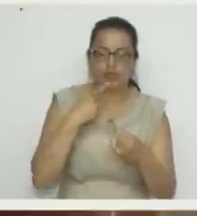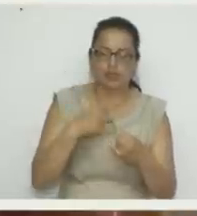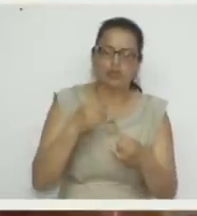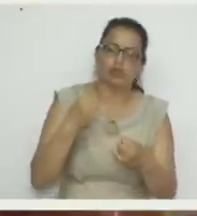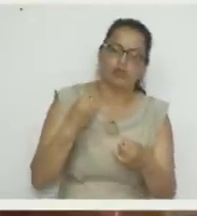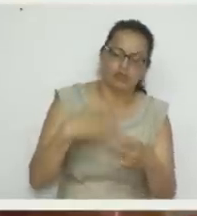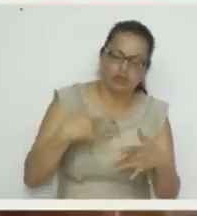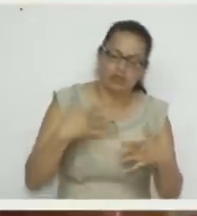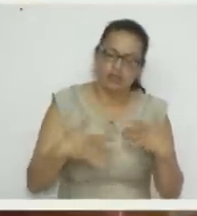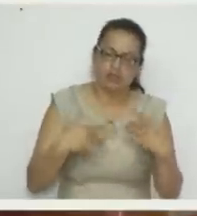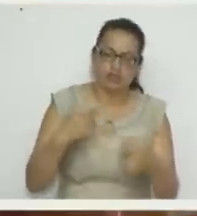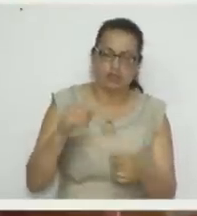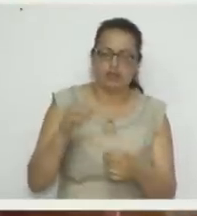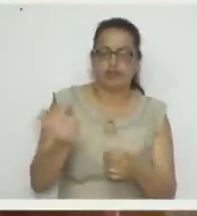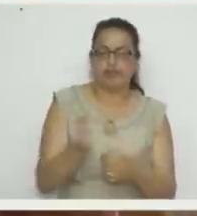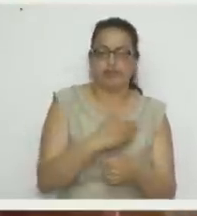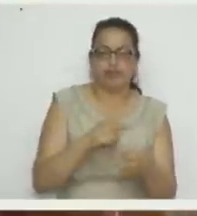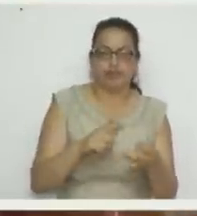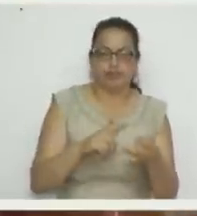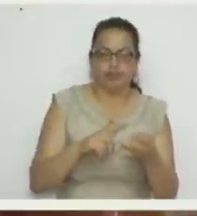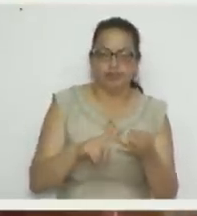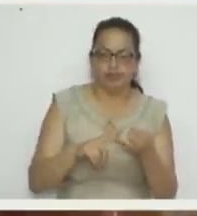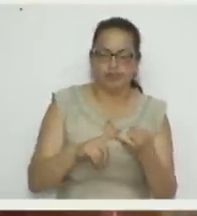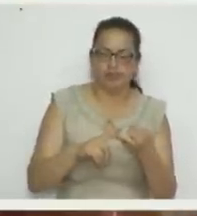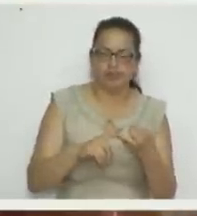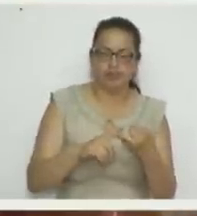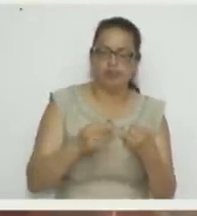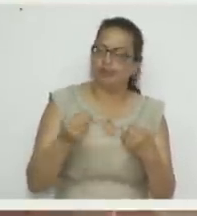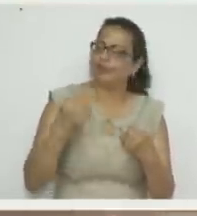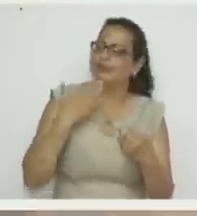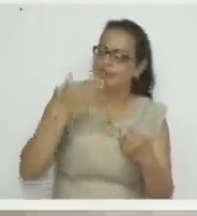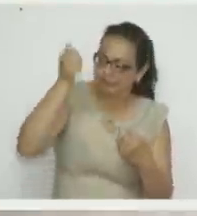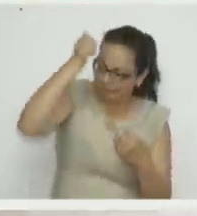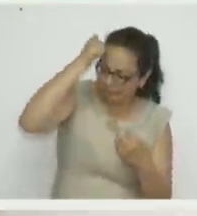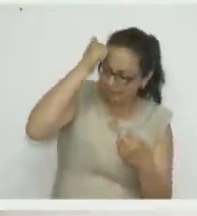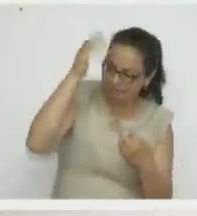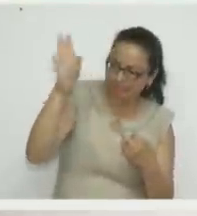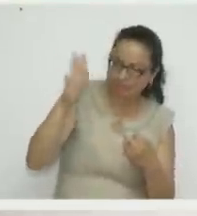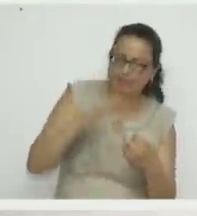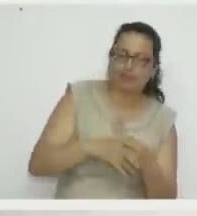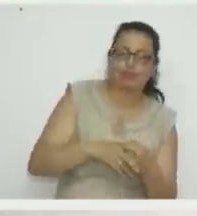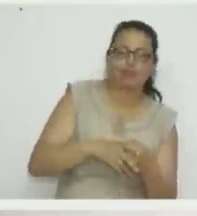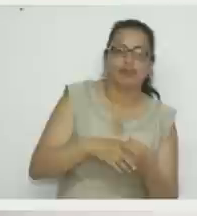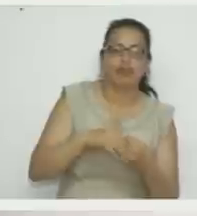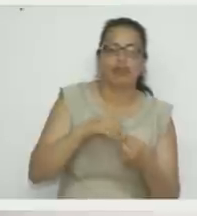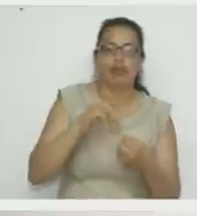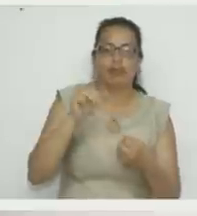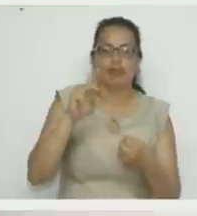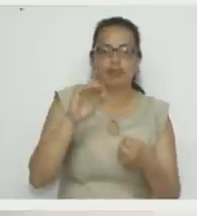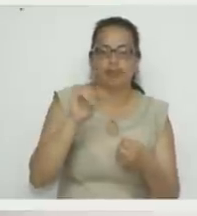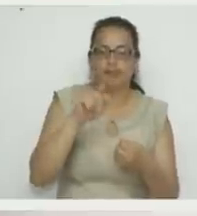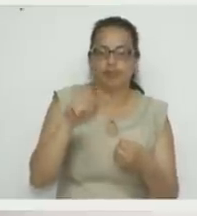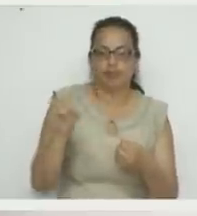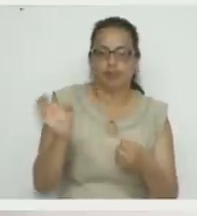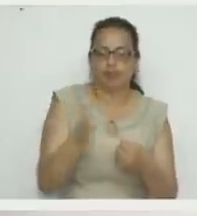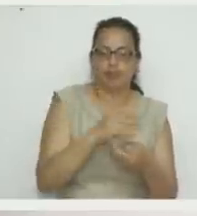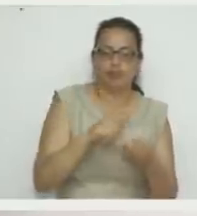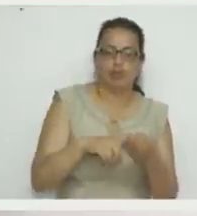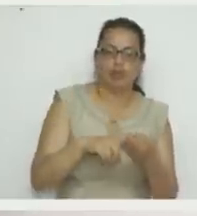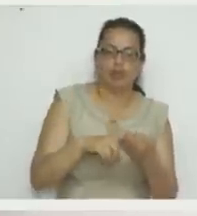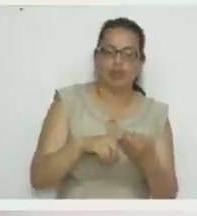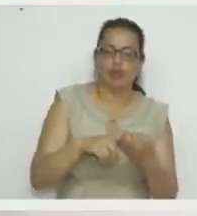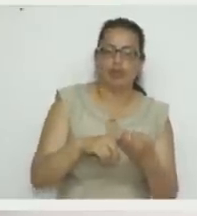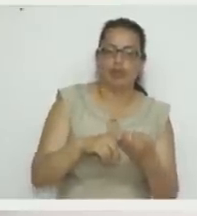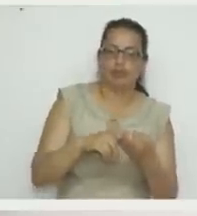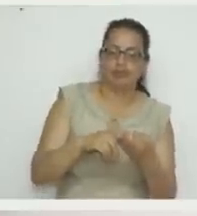proyecto, señora Lina. Muchas gracias. Marisol Aranda, Yorladi Burgos, Melina Rodríguez, también lo está